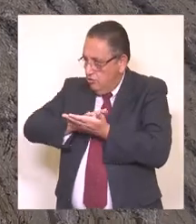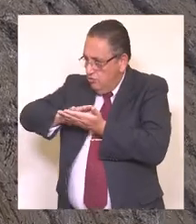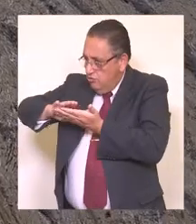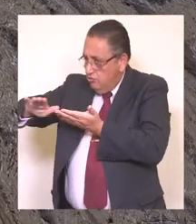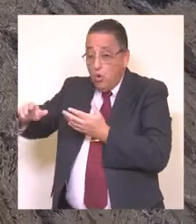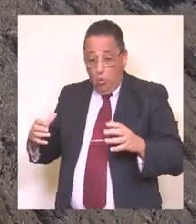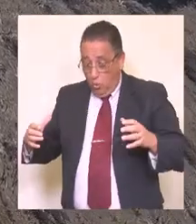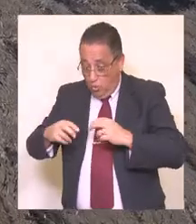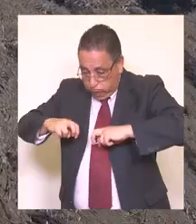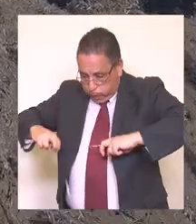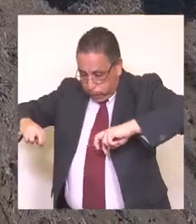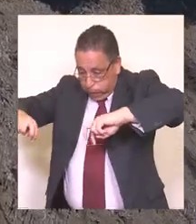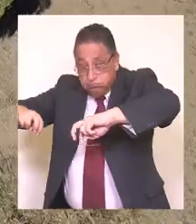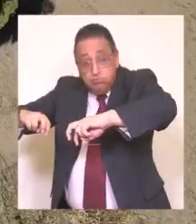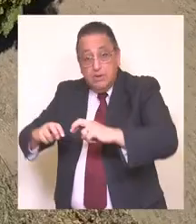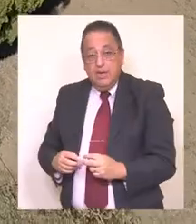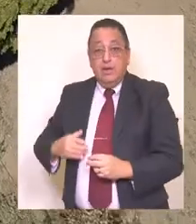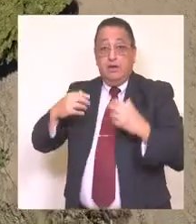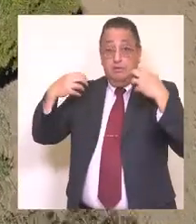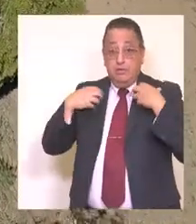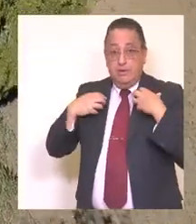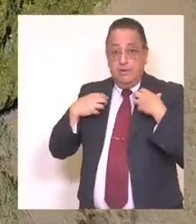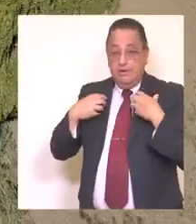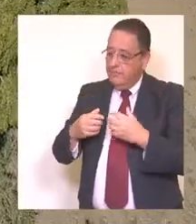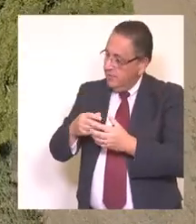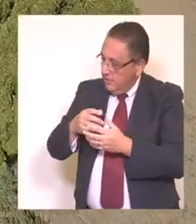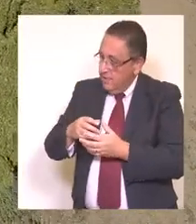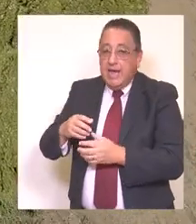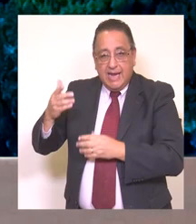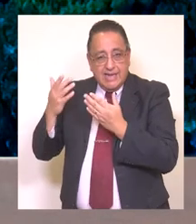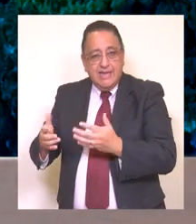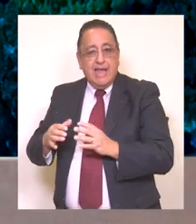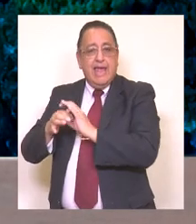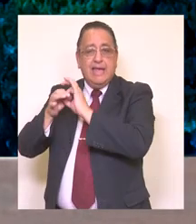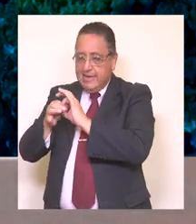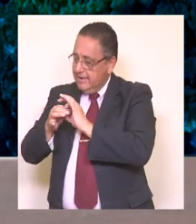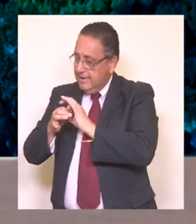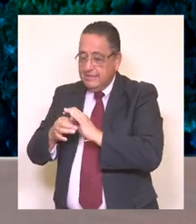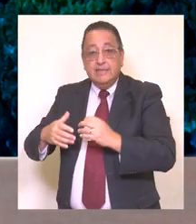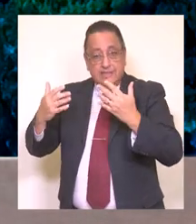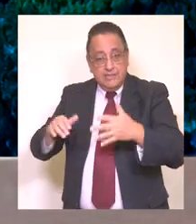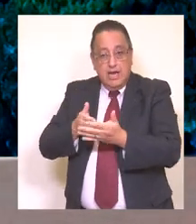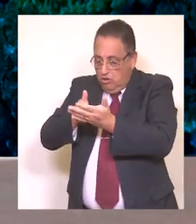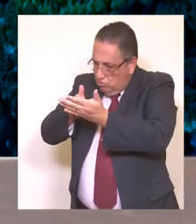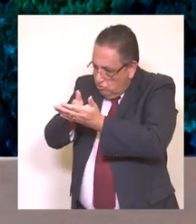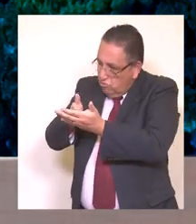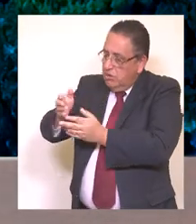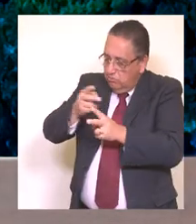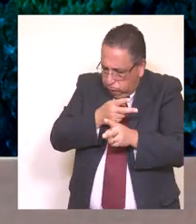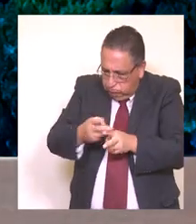han comenzado en este lugar. El 29 de marzo del año 2019, el Ceremi de